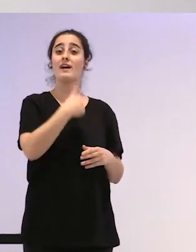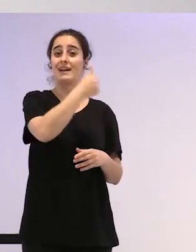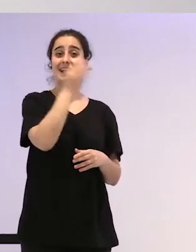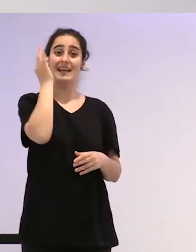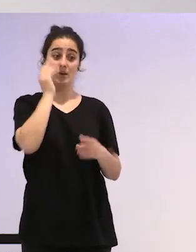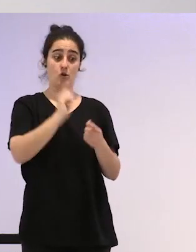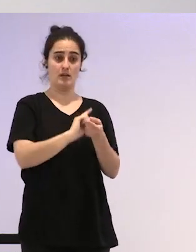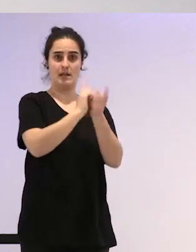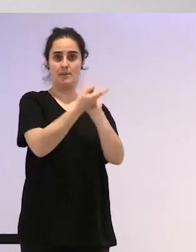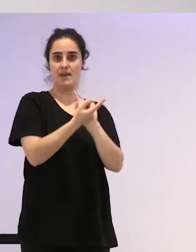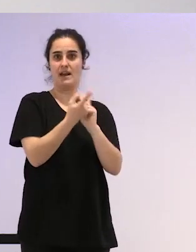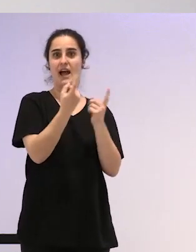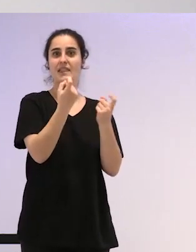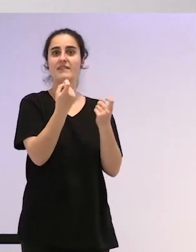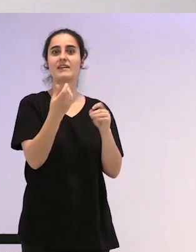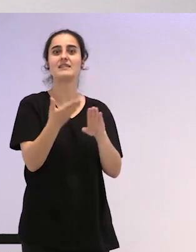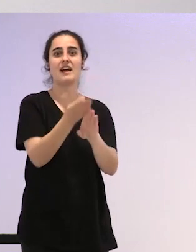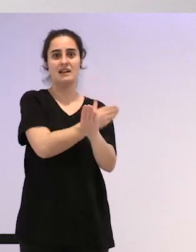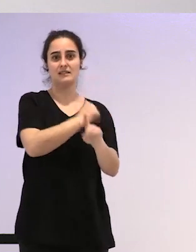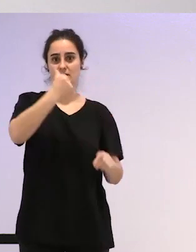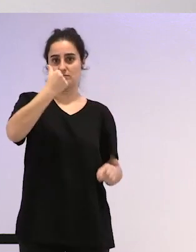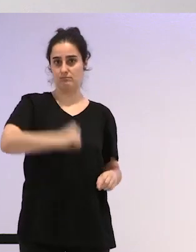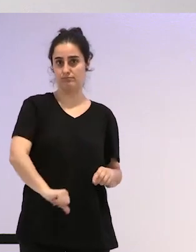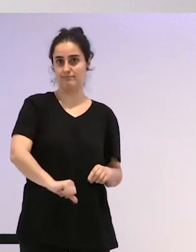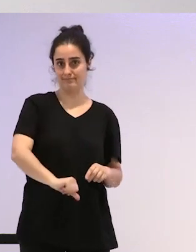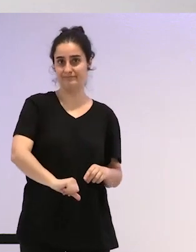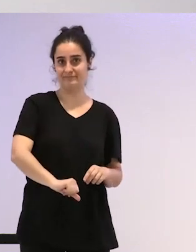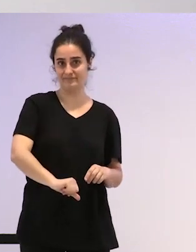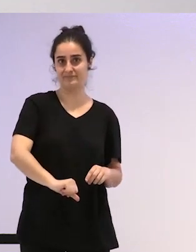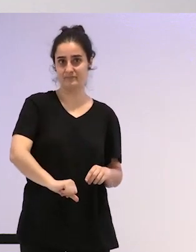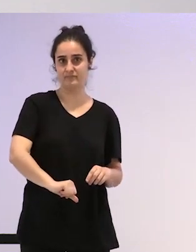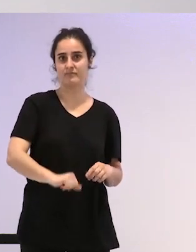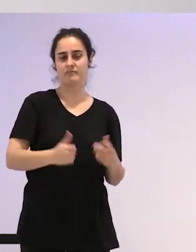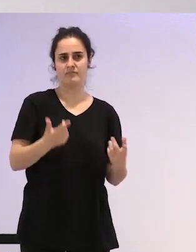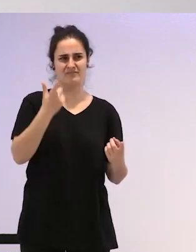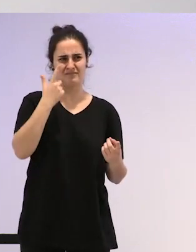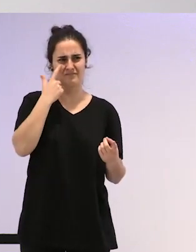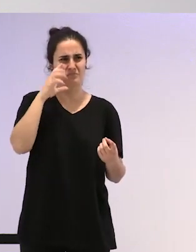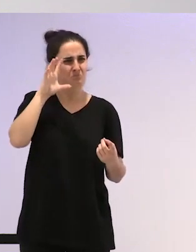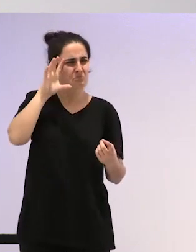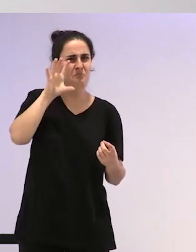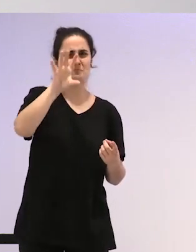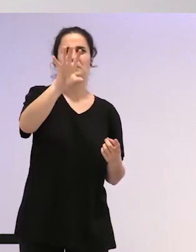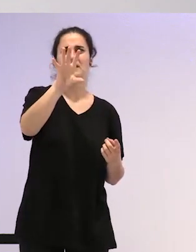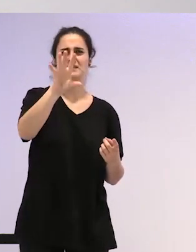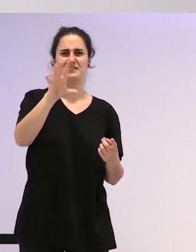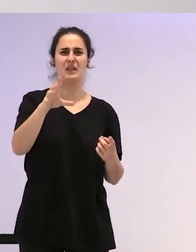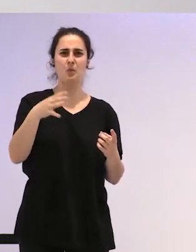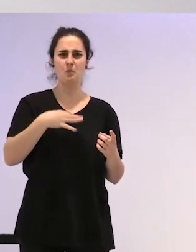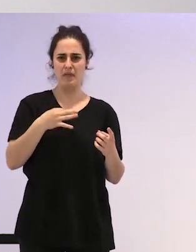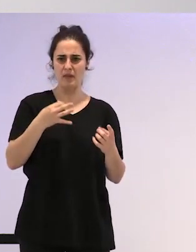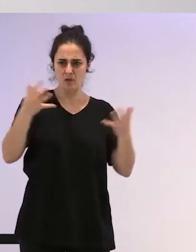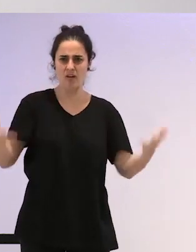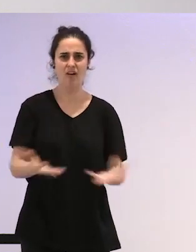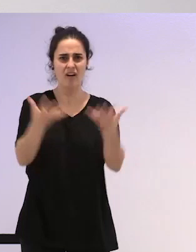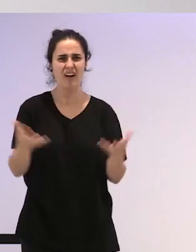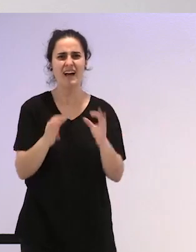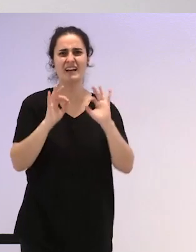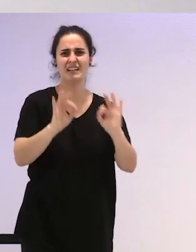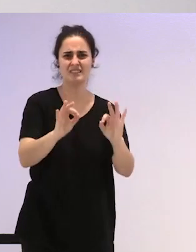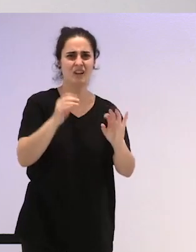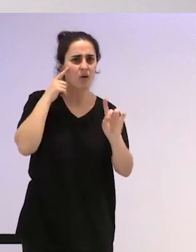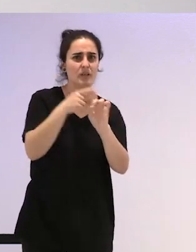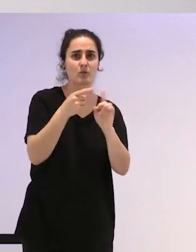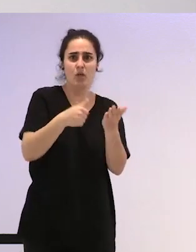hubiera una intervención quirúrgica. A ver, ¿cómo un Estado puede hacer mutilaciones para tener